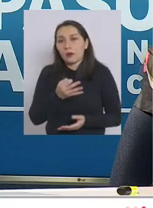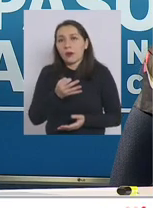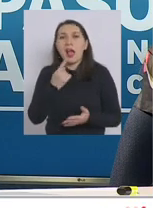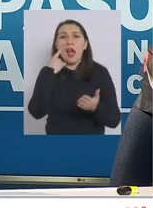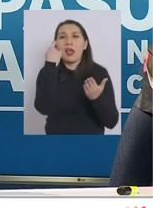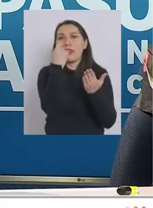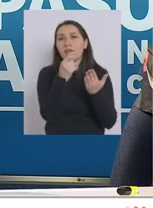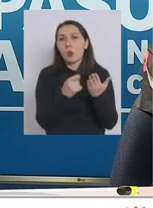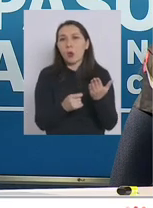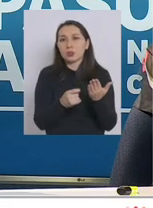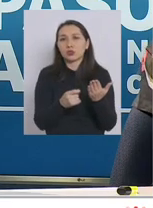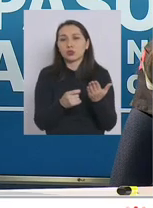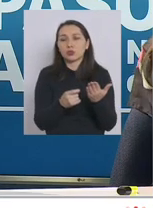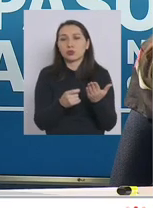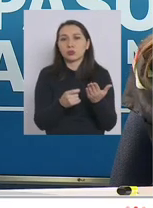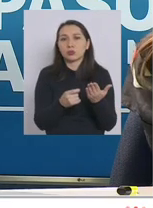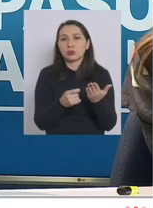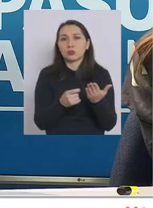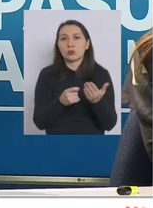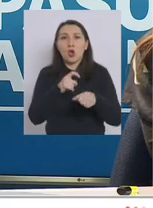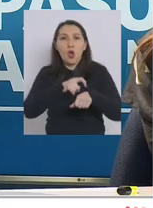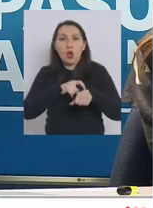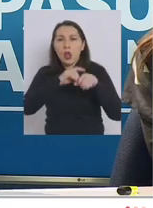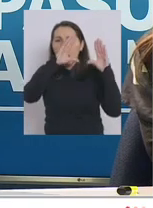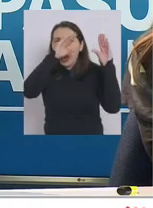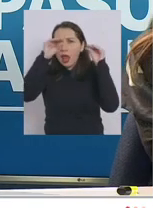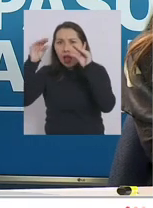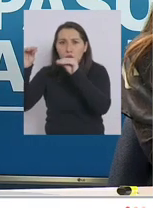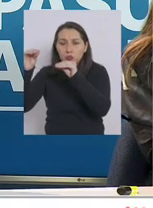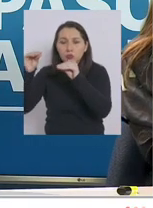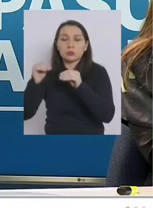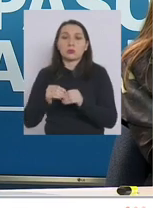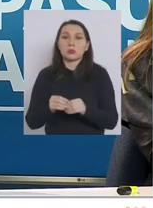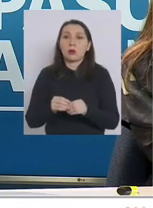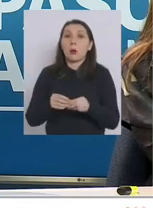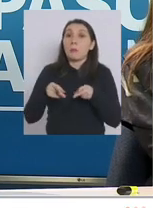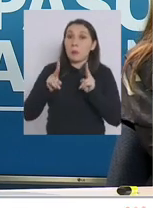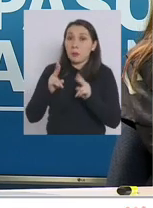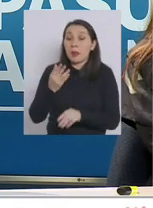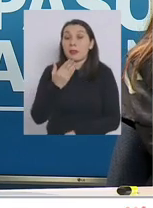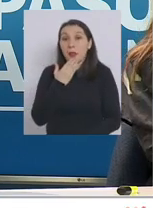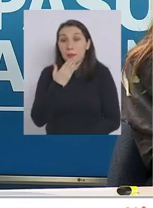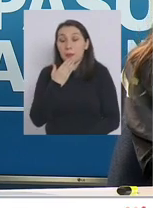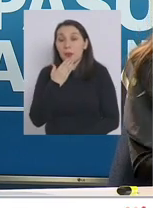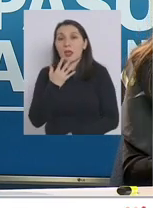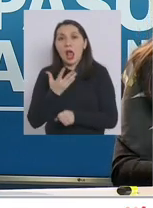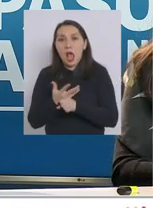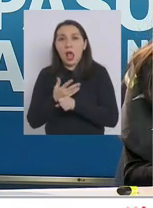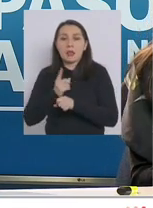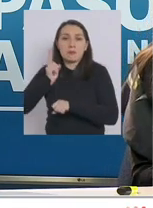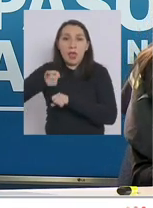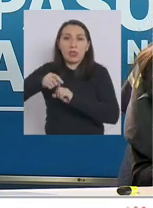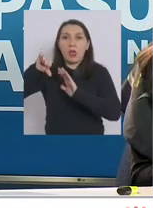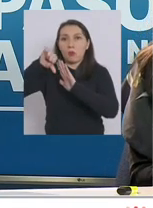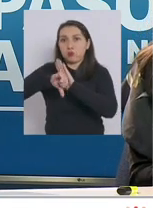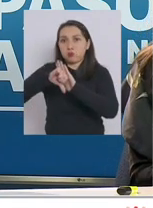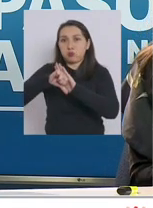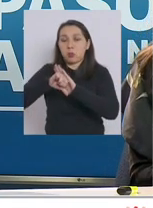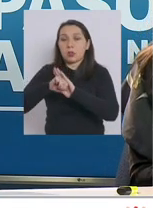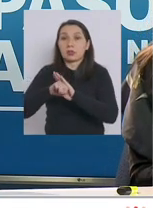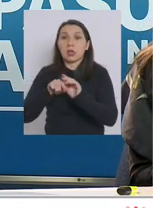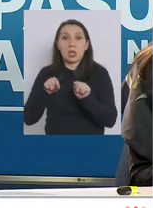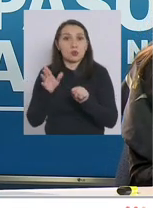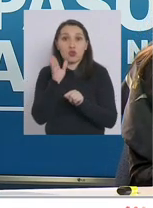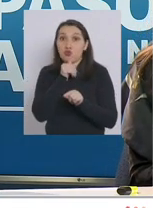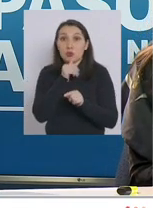evaluaciones en horarios nocturnos nos permite también establecer cuarentenas eso no